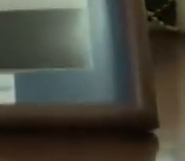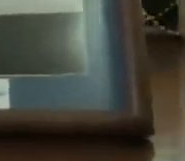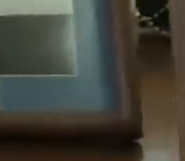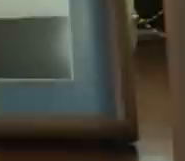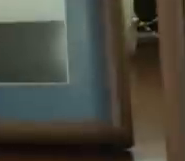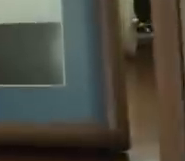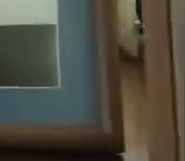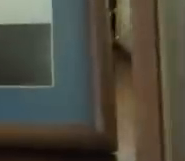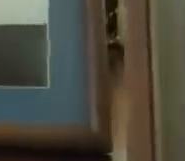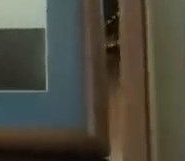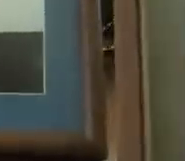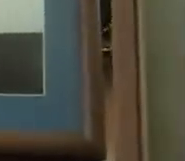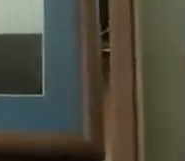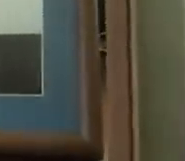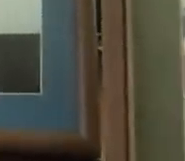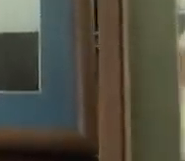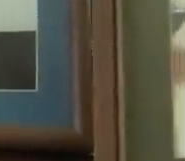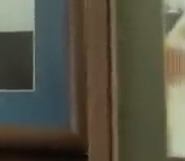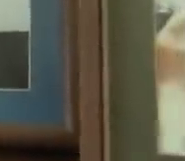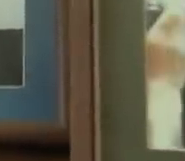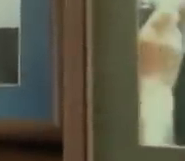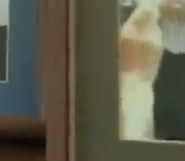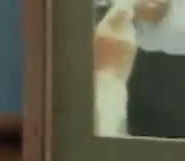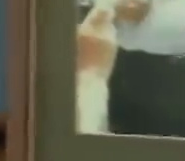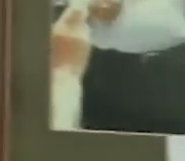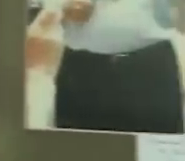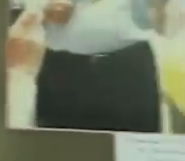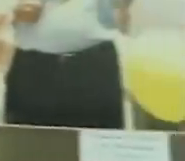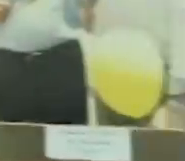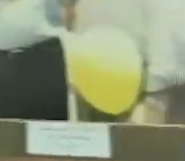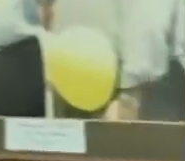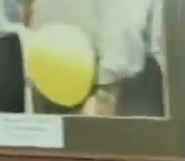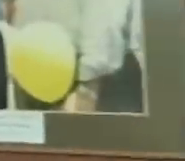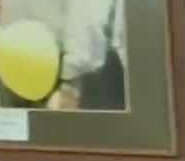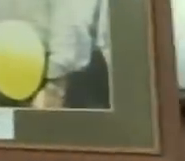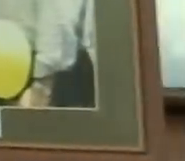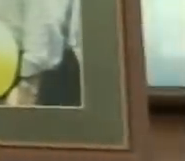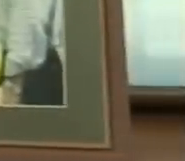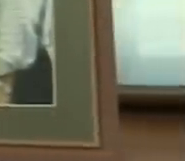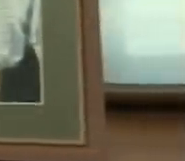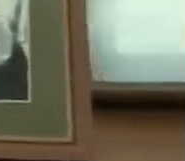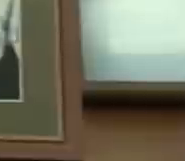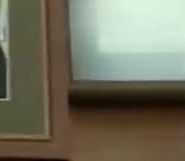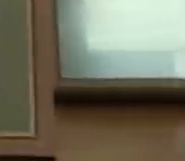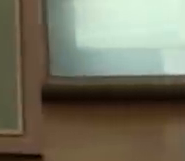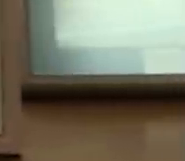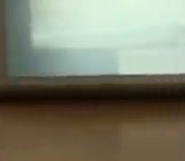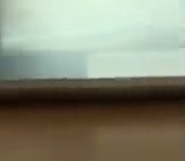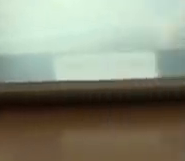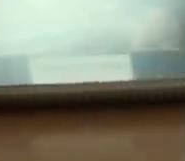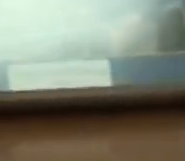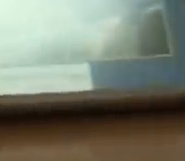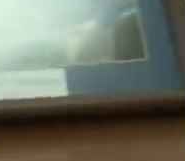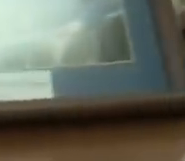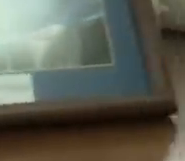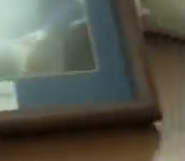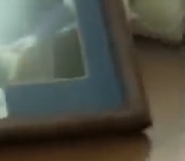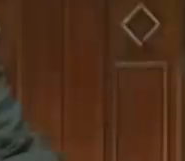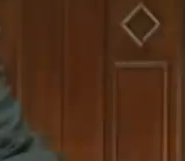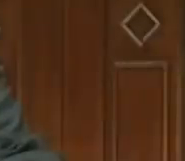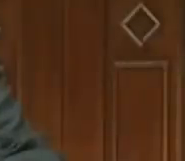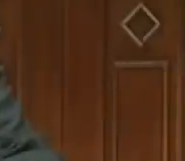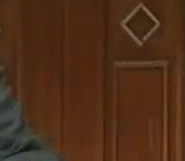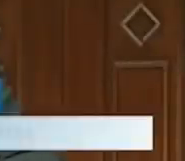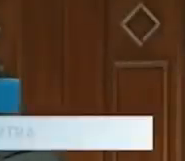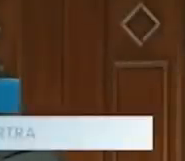Recreación Agua Caliente y la inauguración del nuevo hostal Aldea de la Selva y del Parque de Aventuras Xejuyú.